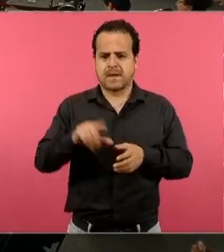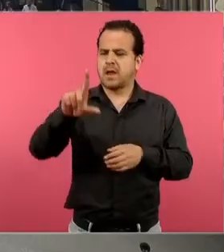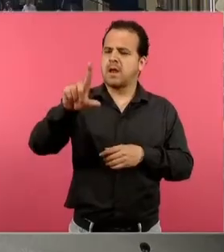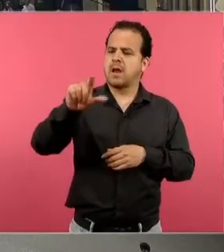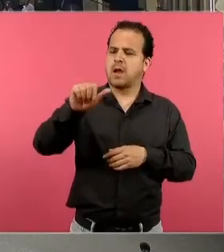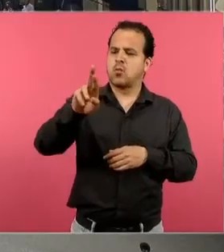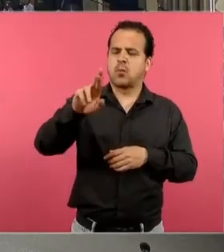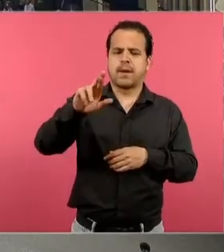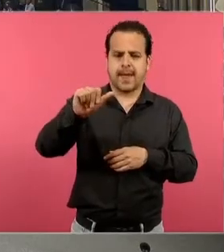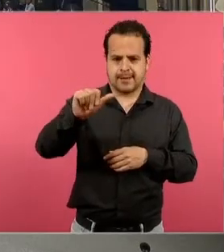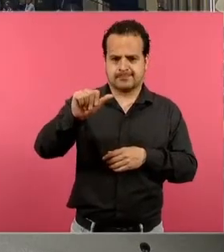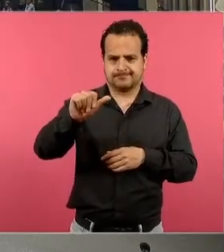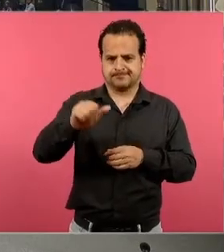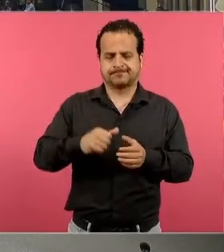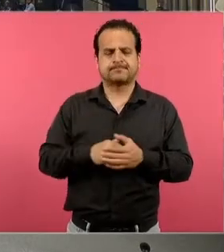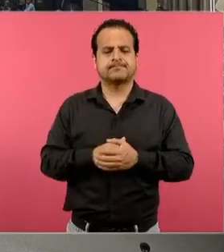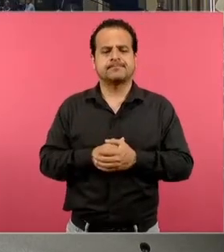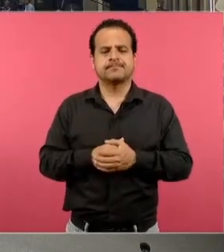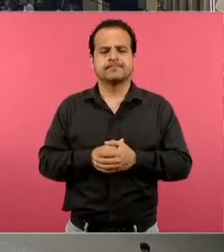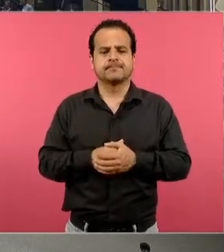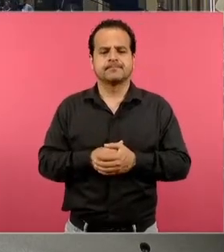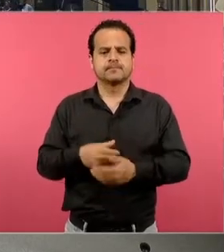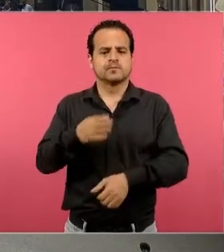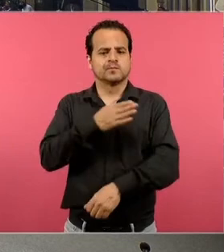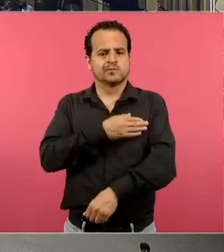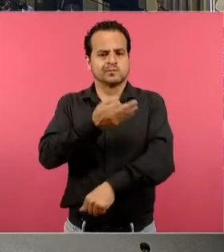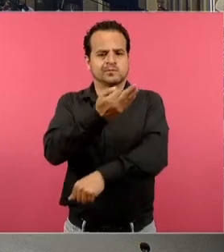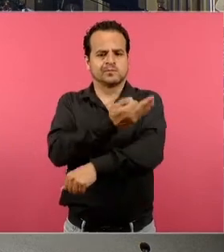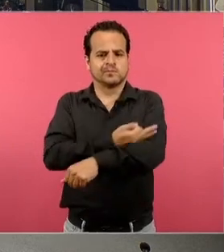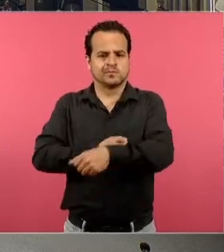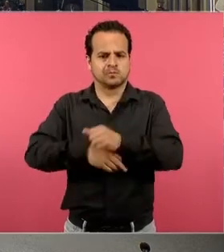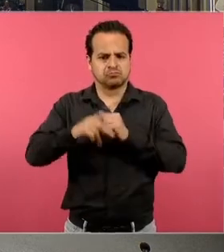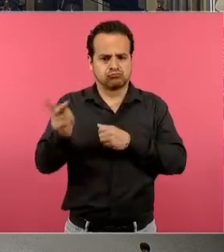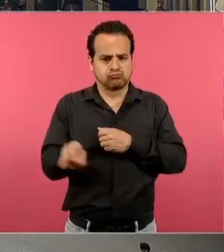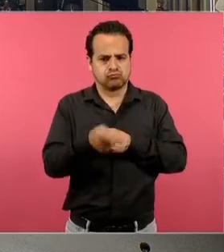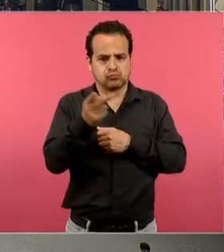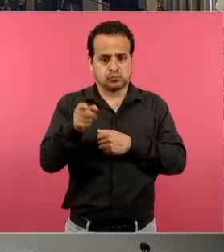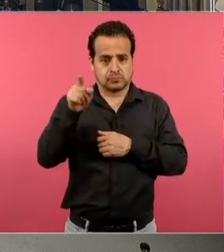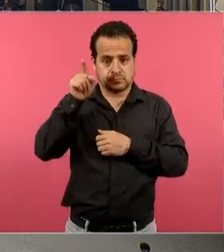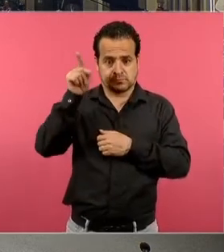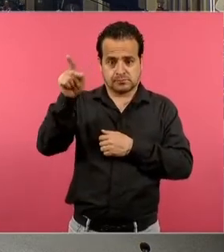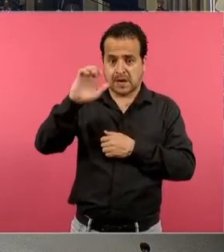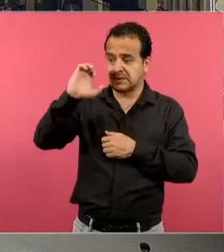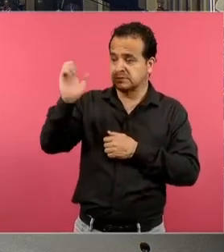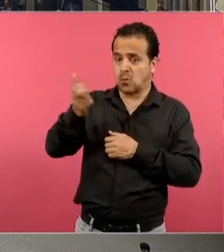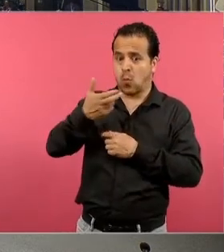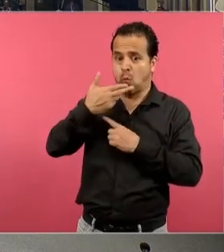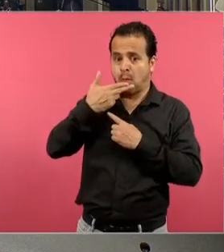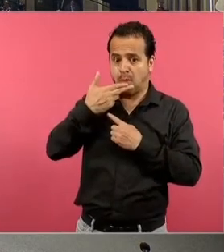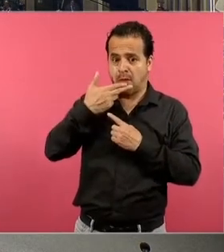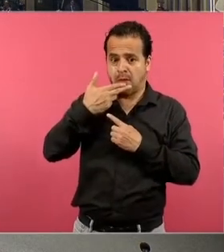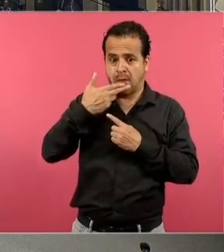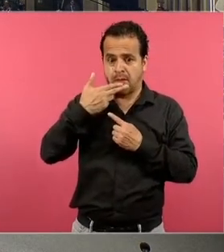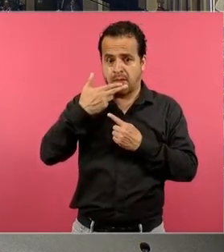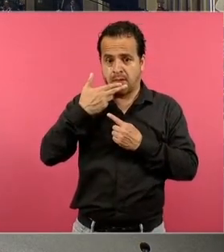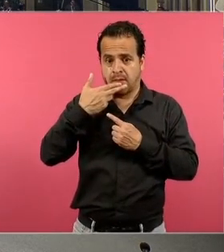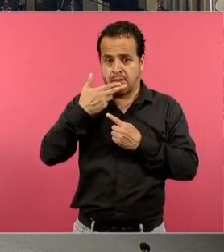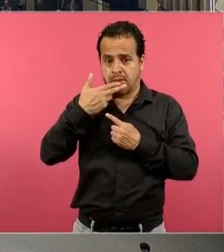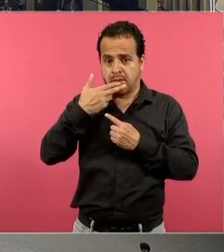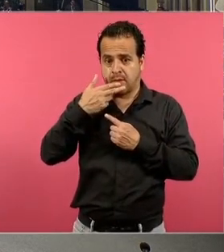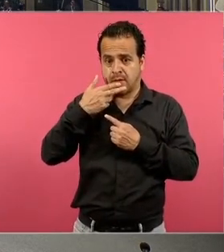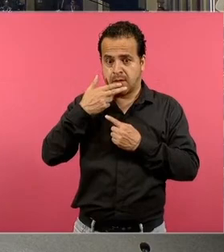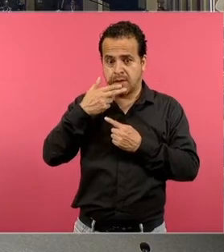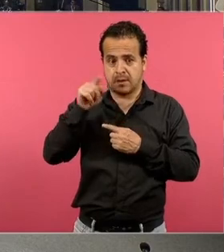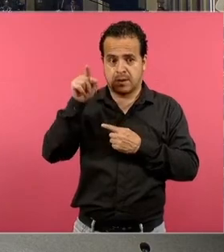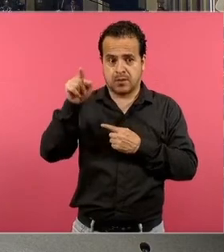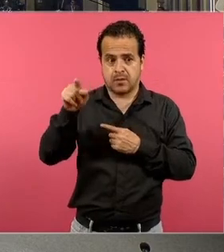Hola, ¿qué tal? Buenas tardes nuevamente. Nada más una precisión sobre el tema de Chihuahua. Entiendo que ya es un ministro de la Suprema